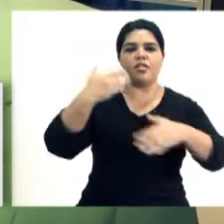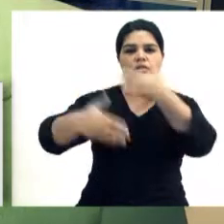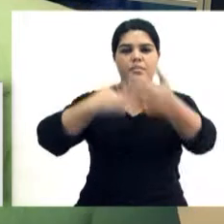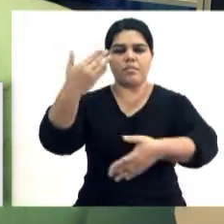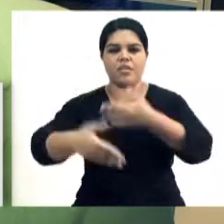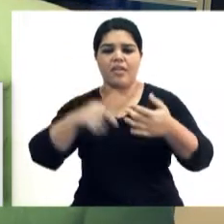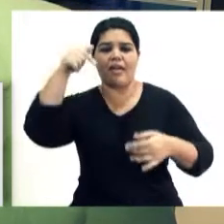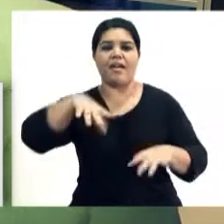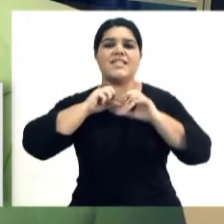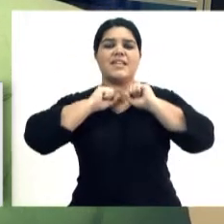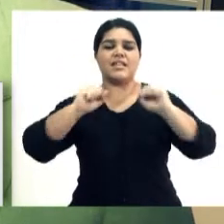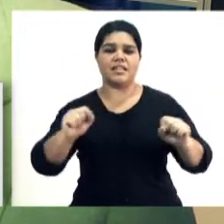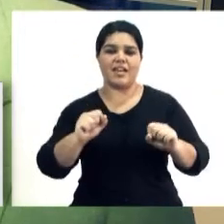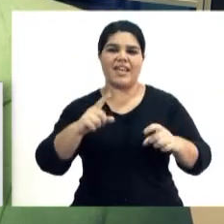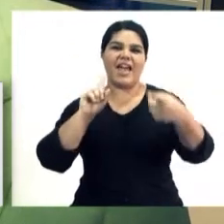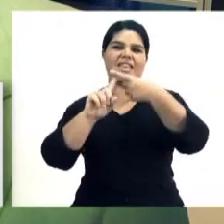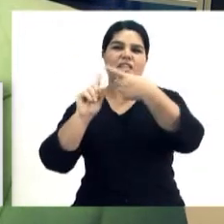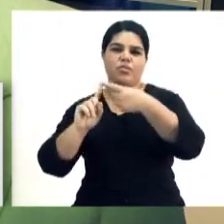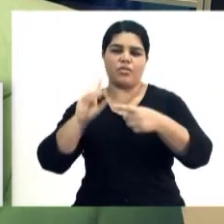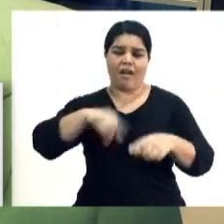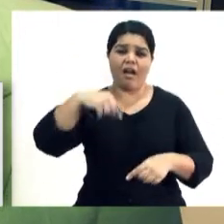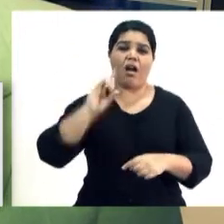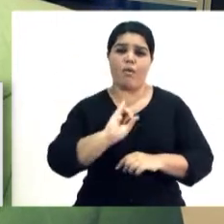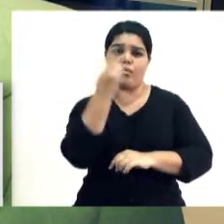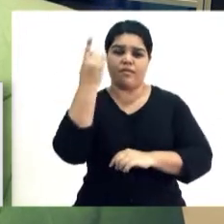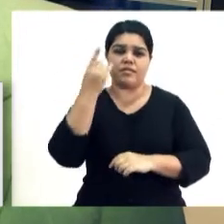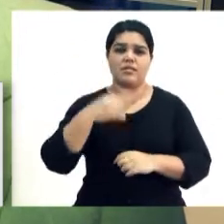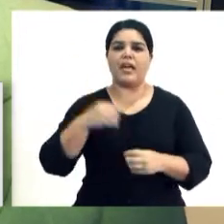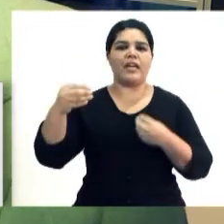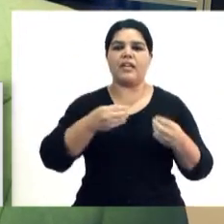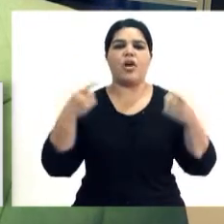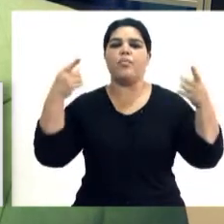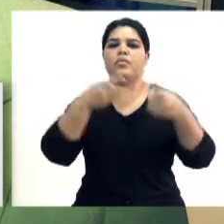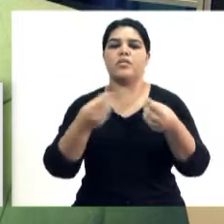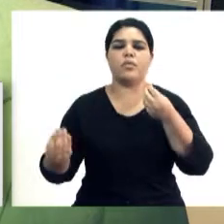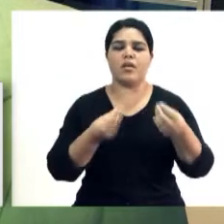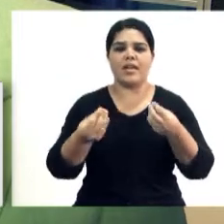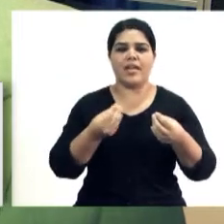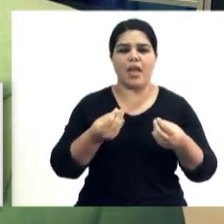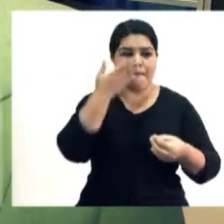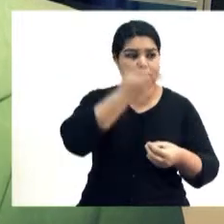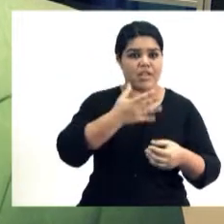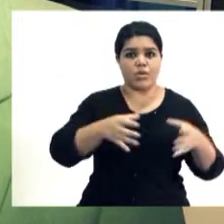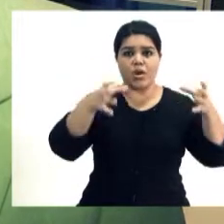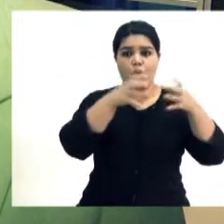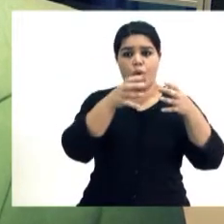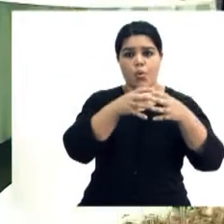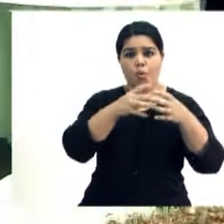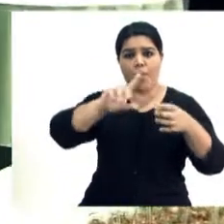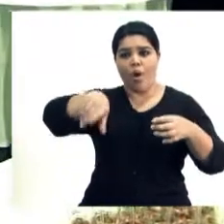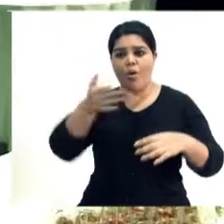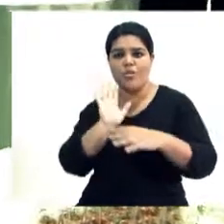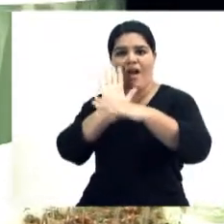la Secretaría de Desarrollo Institucional de la Universidad que consiste fundamentalmente en presentar una red de mentores que hemos conformado